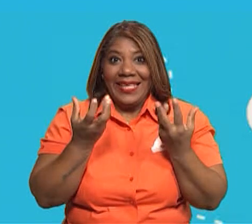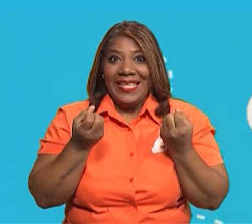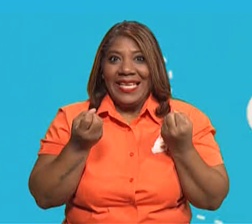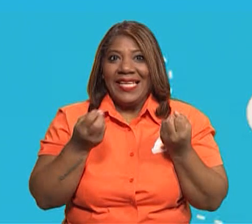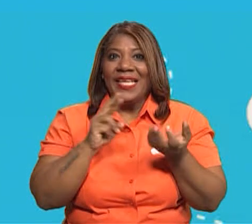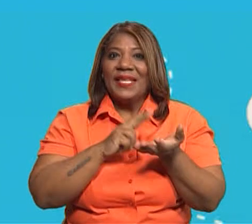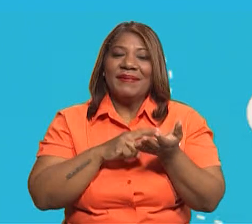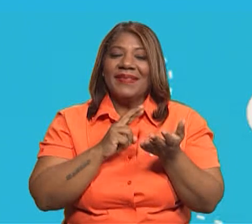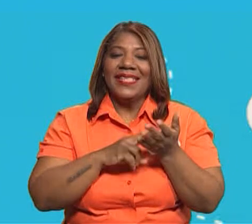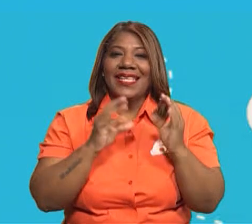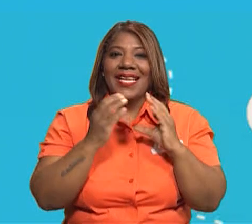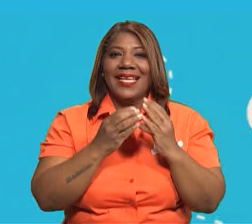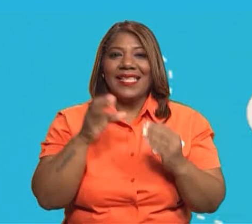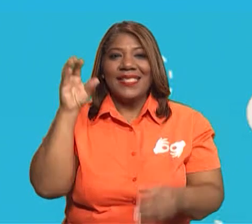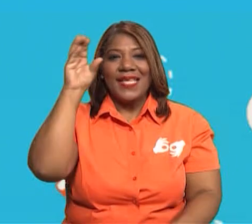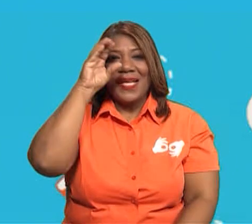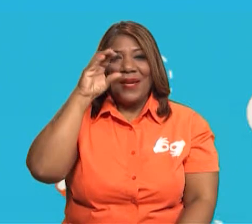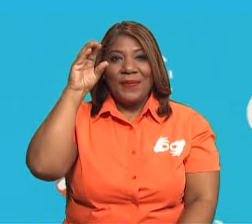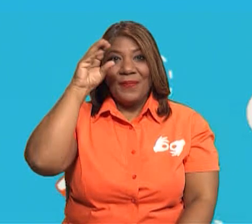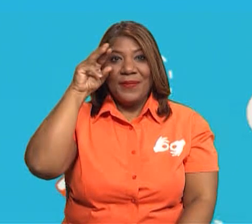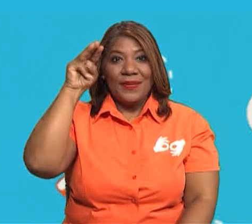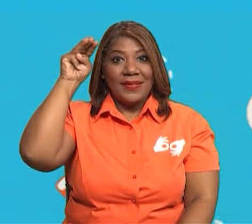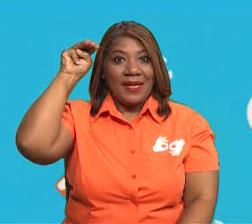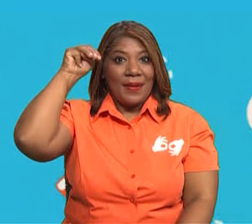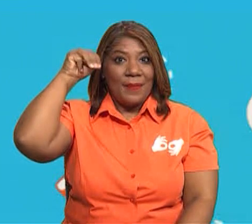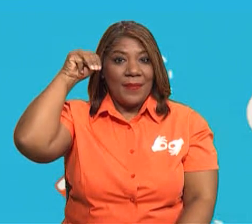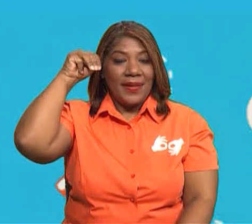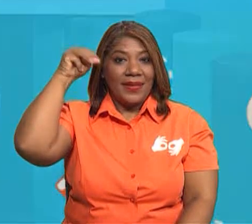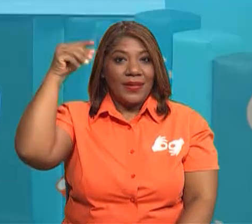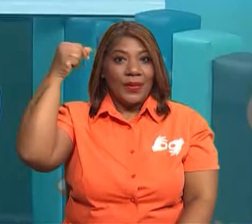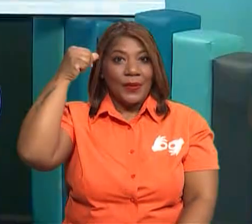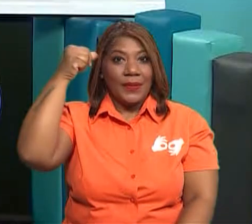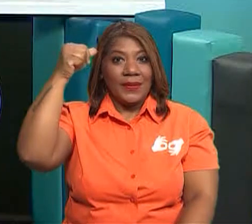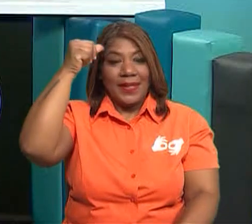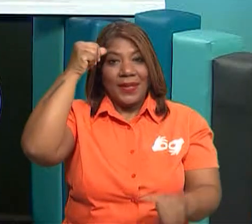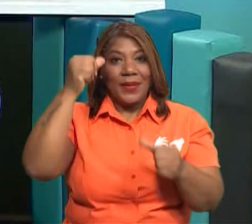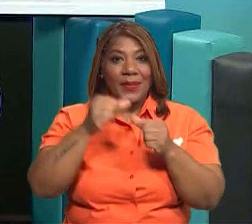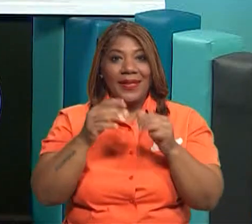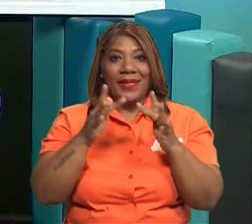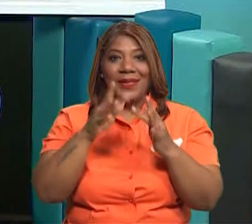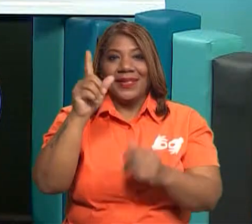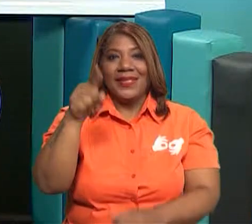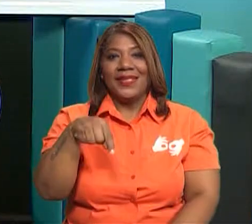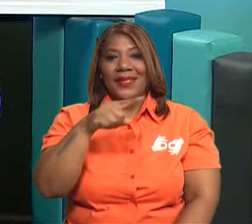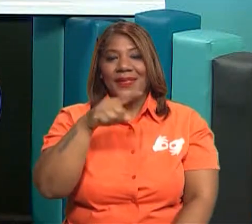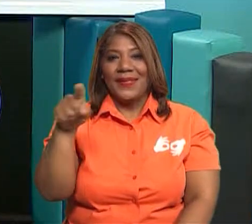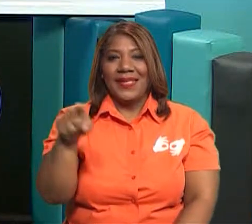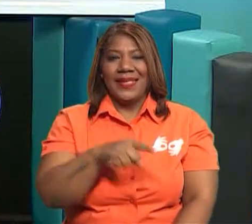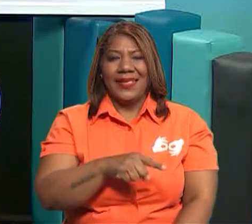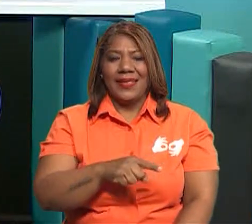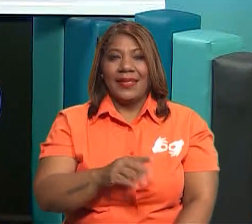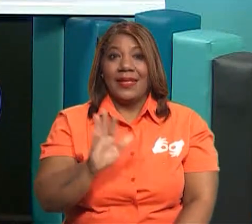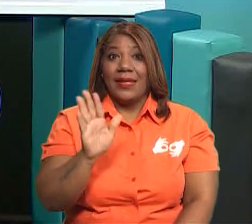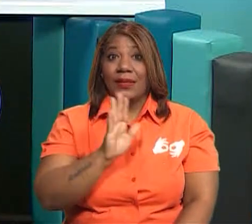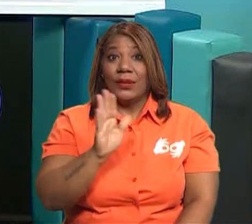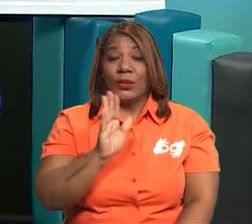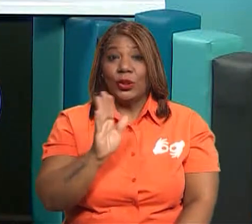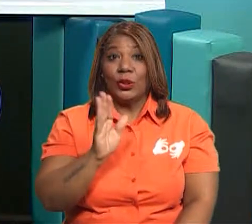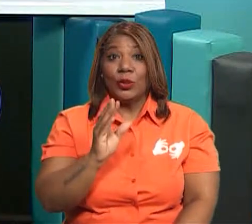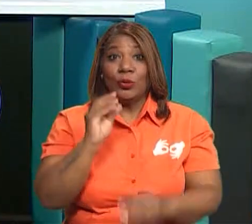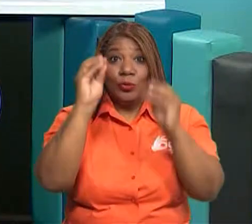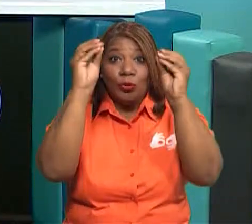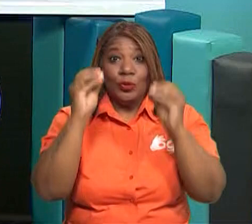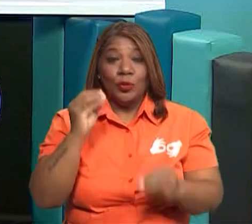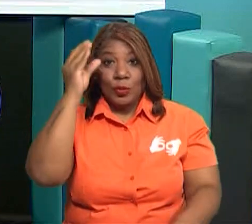revivir esta clase, puedes verla por la aplicación MedConGo. Recuerda, conéctate con la estrella. Me despido de ustedes como